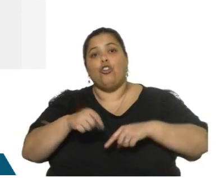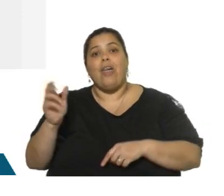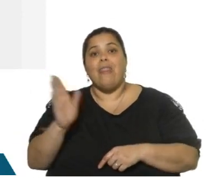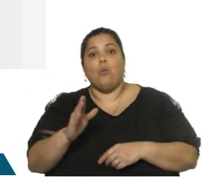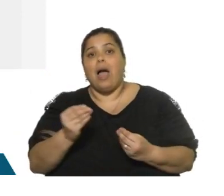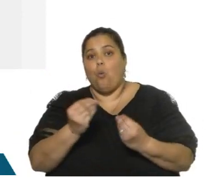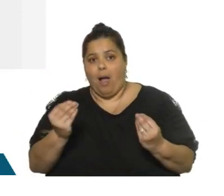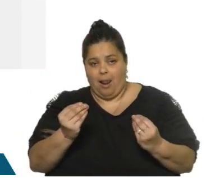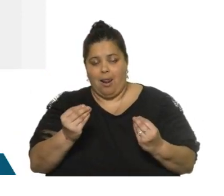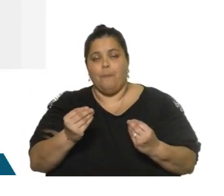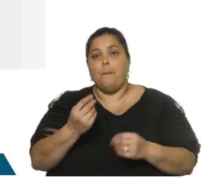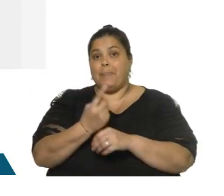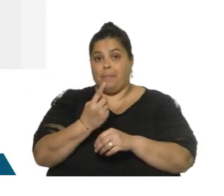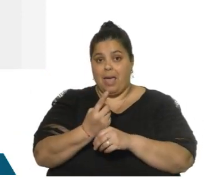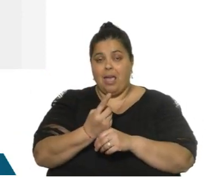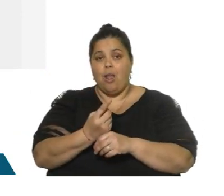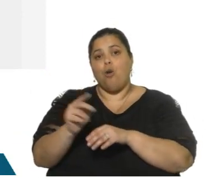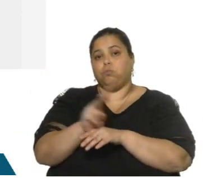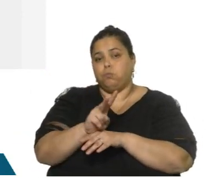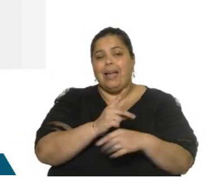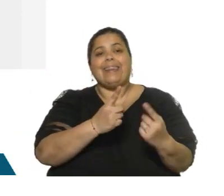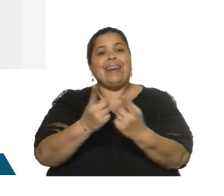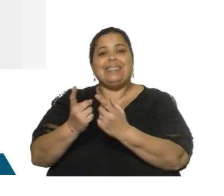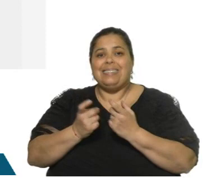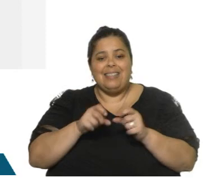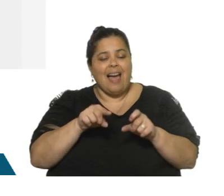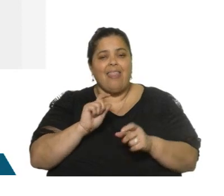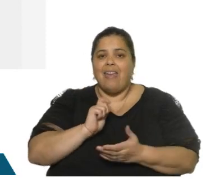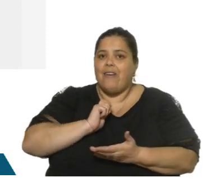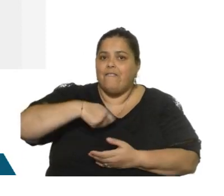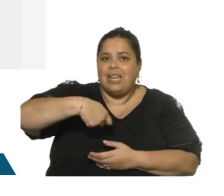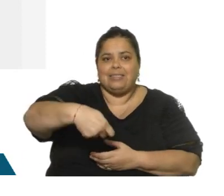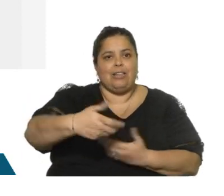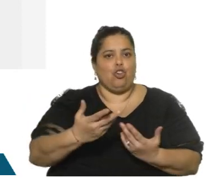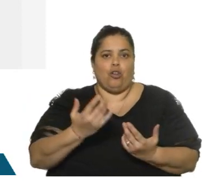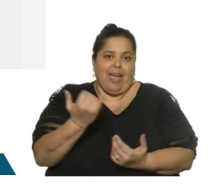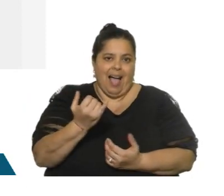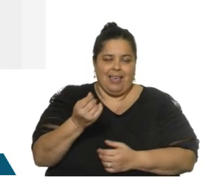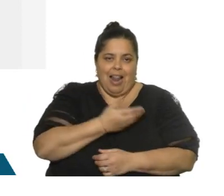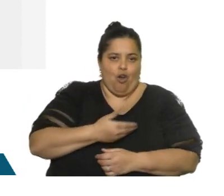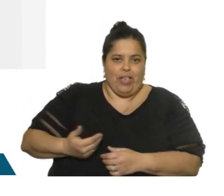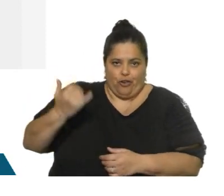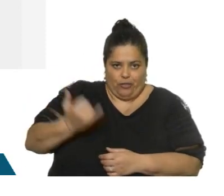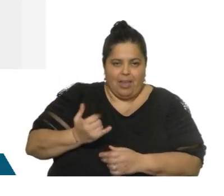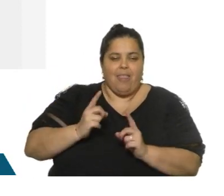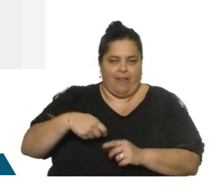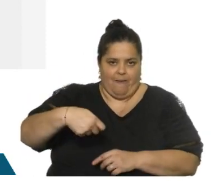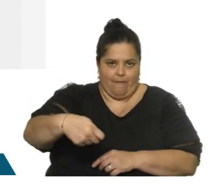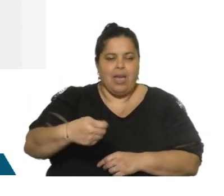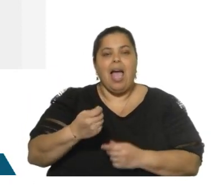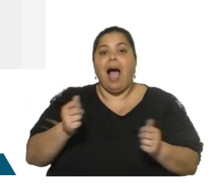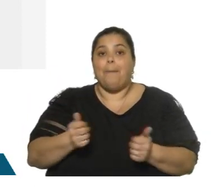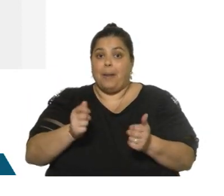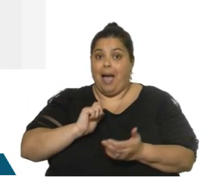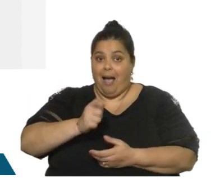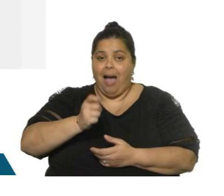las necesidades de financiamiento, esas obligaciones financieras que vemos ahí, que tiene el gobierno, y hacerlo al menor costo